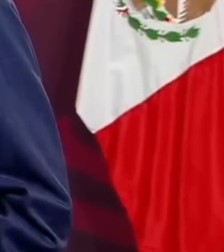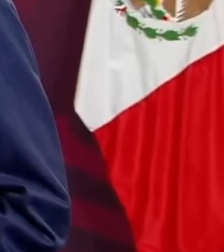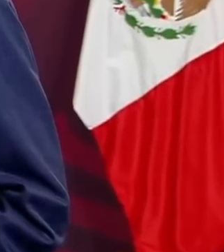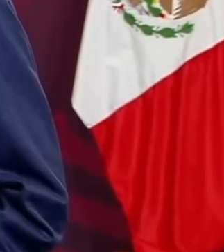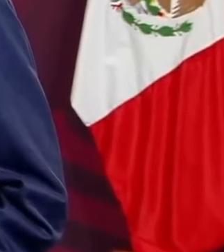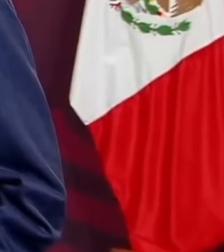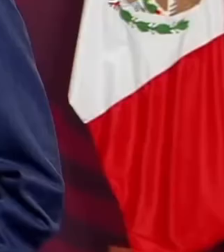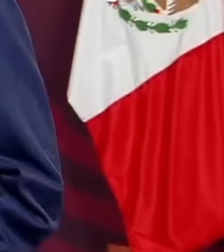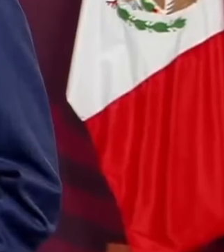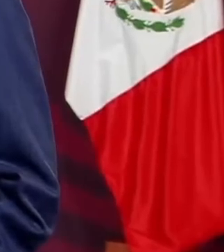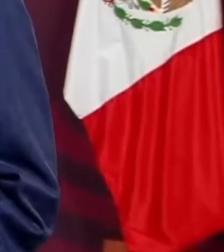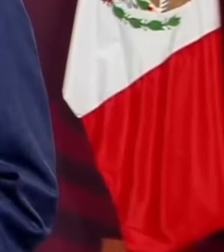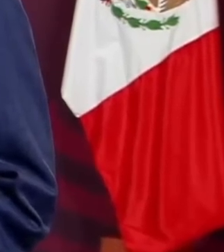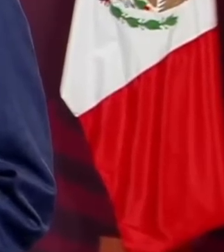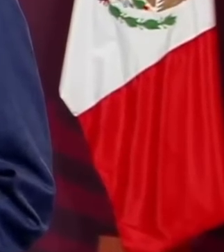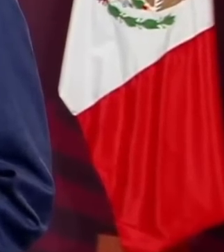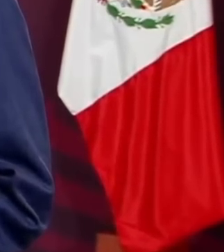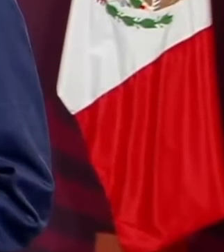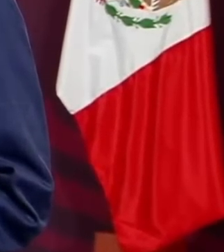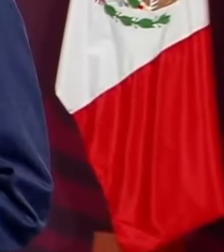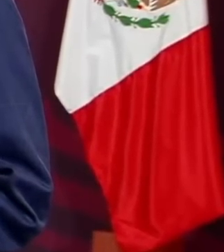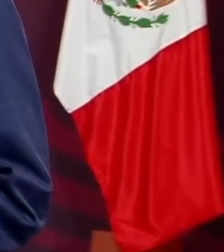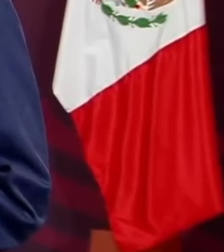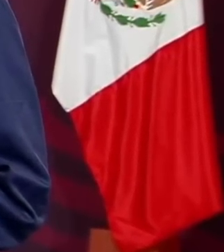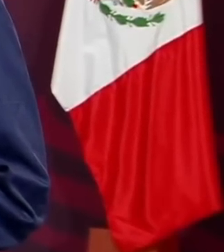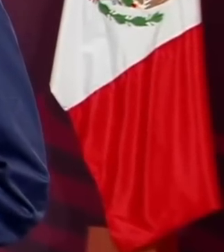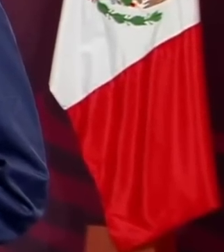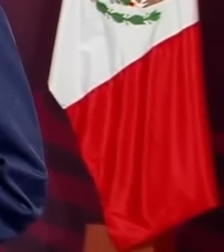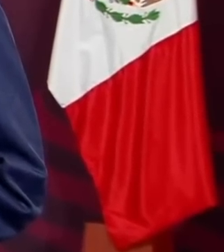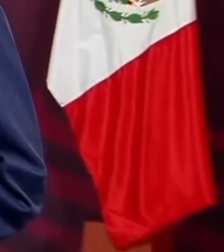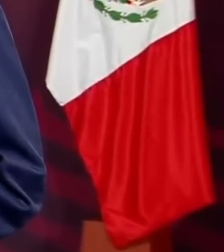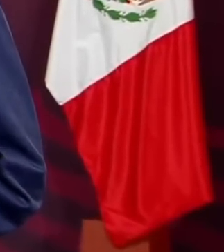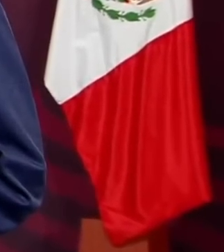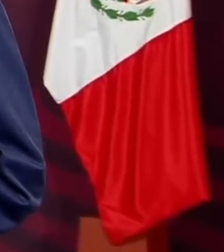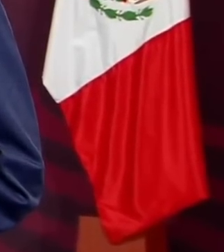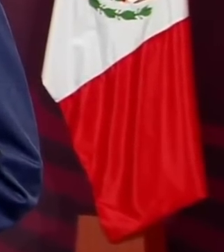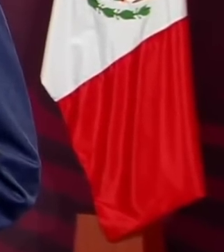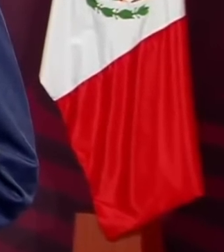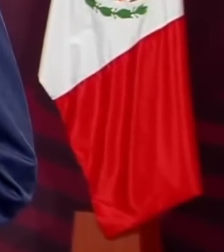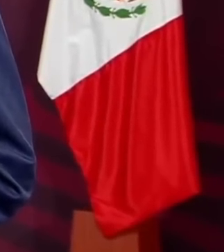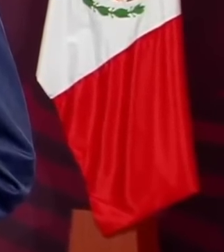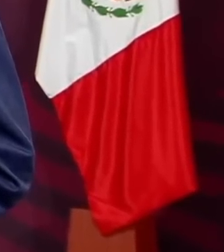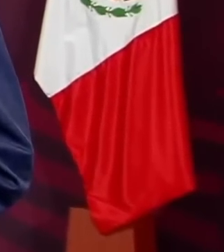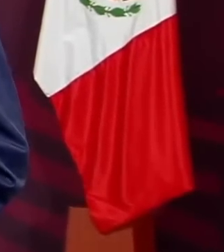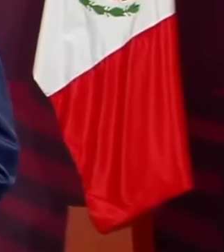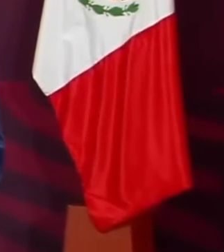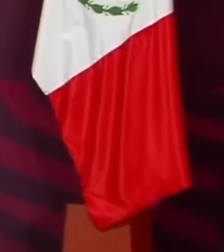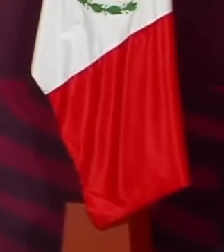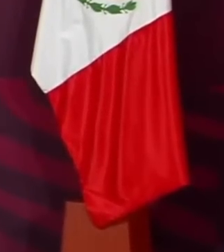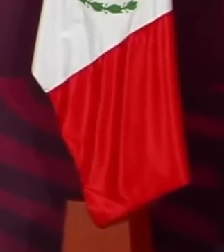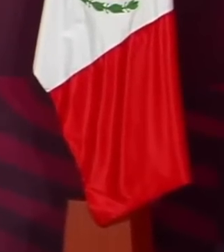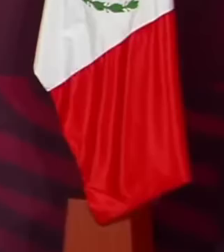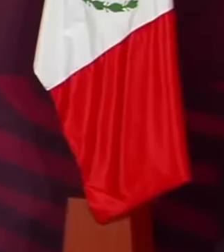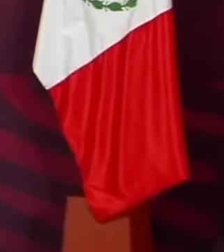han recurrido a eso. Con la